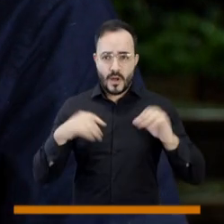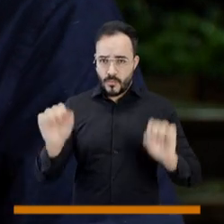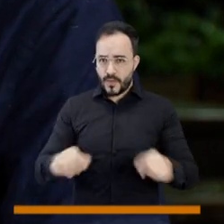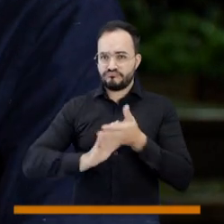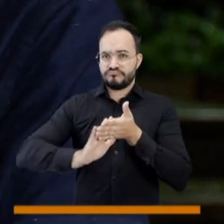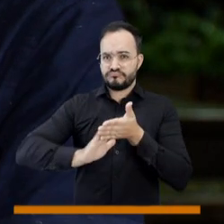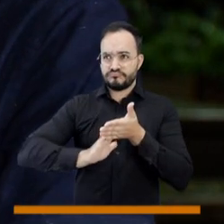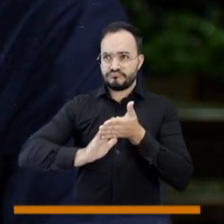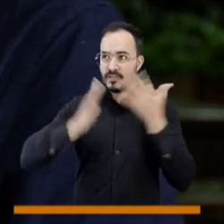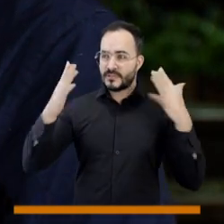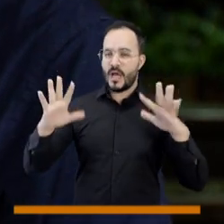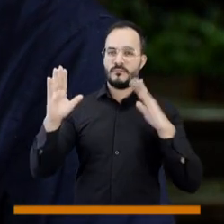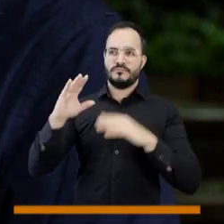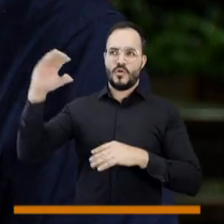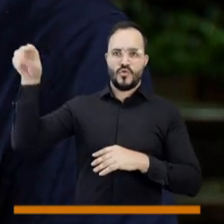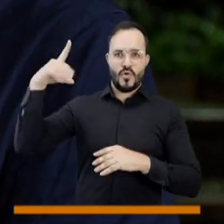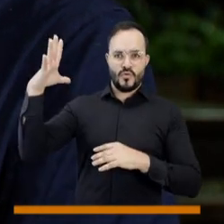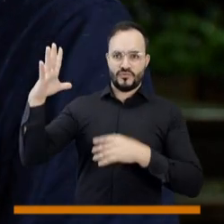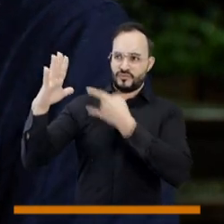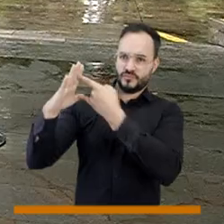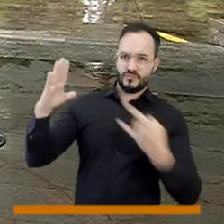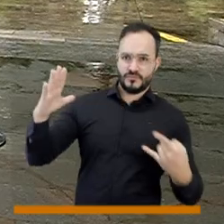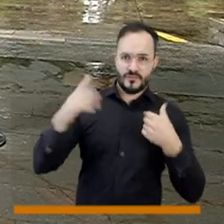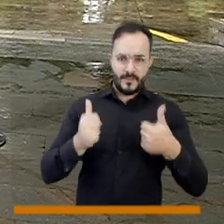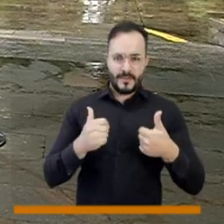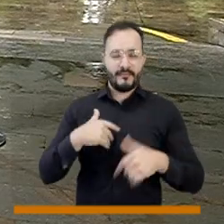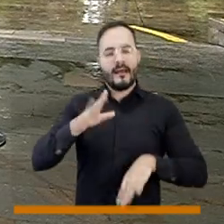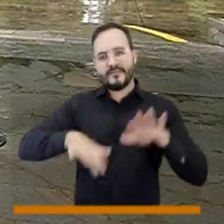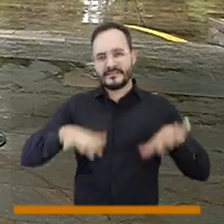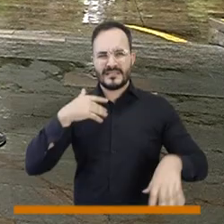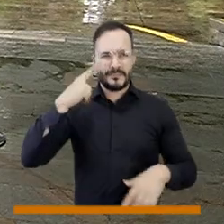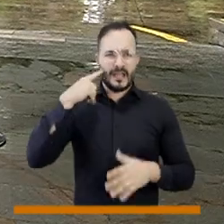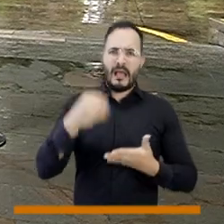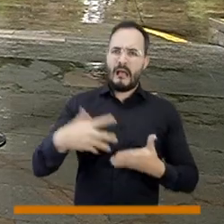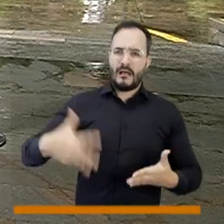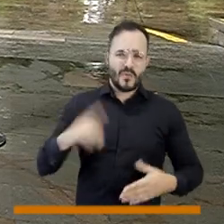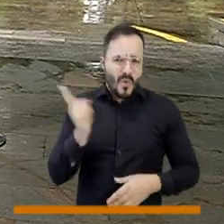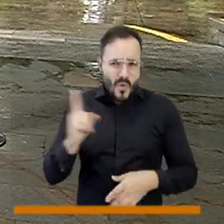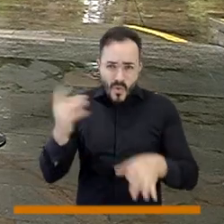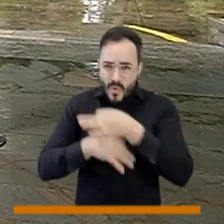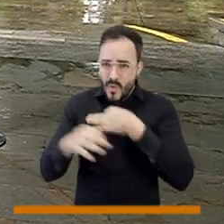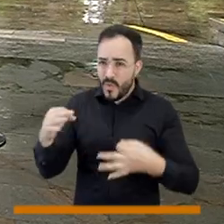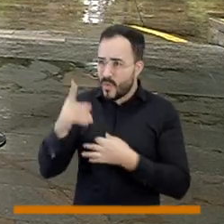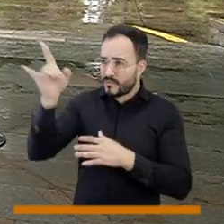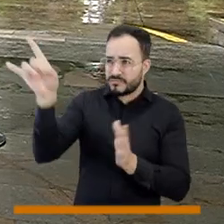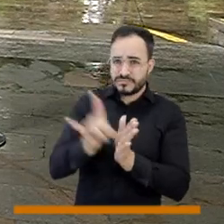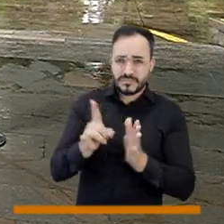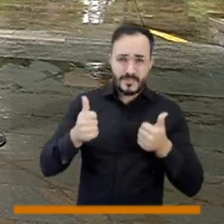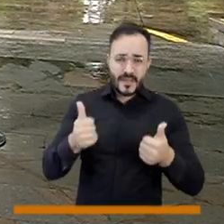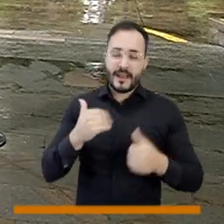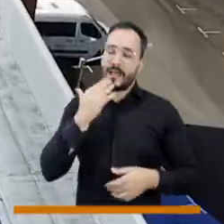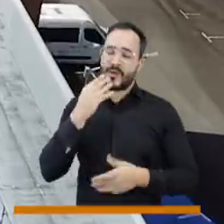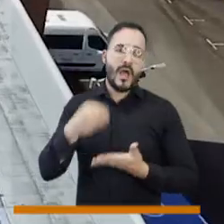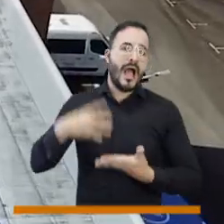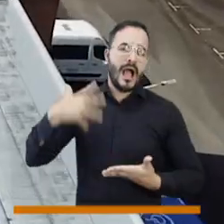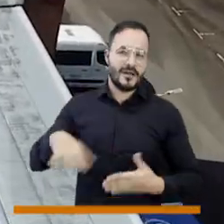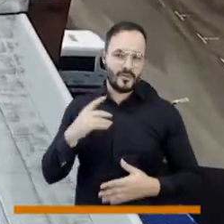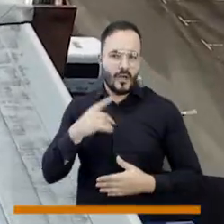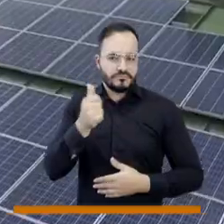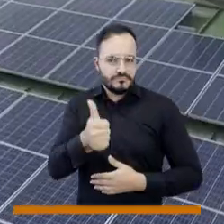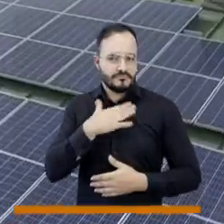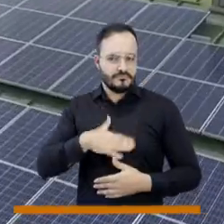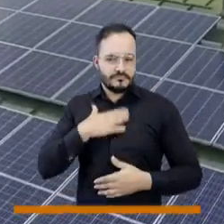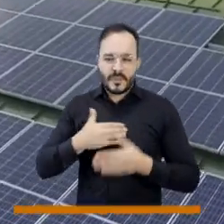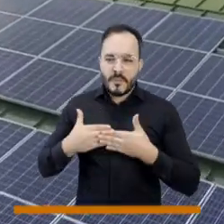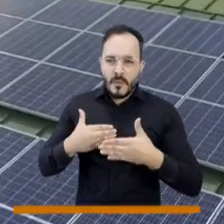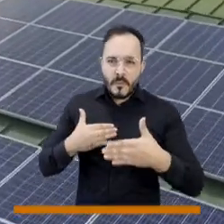la red. ¿Cierto? Los problemas de la autogeneración de energía ya no son económicos, son financieros. Es decir, porque eso vale mucha plata al principio, pero en el tiempo se paga.